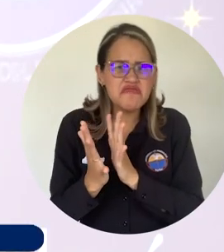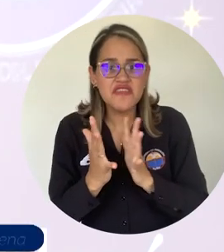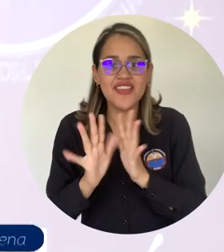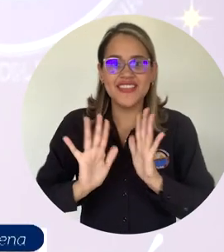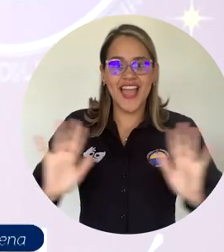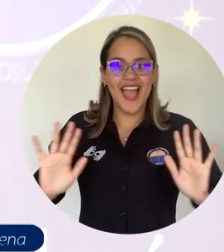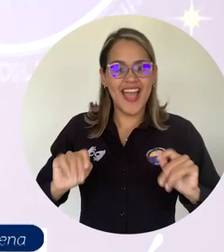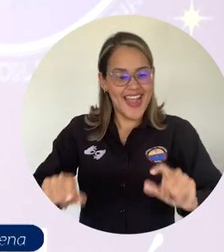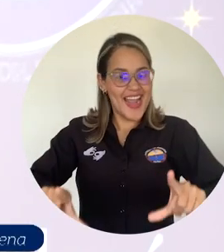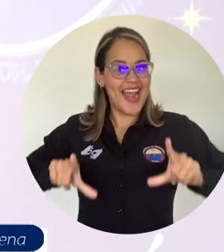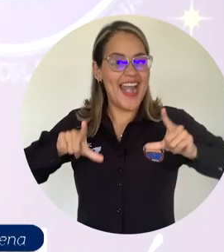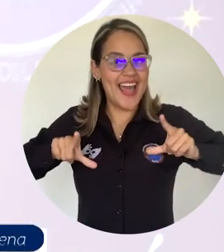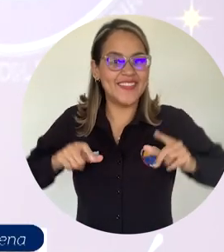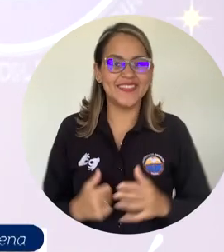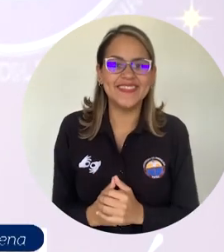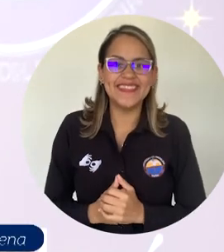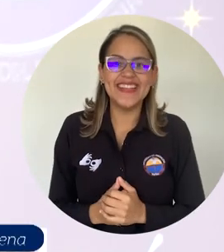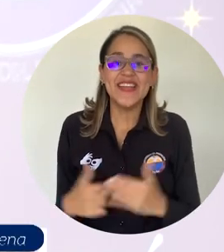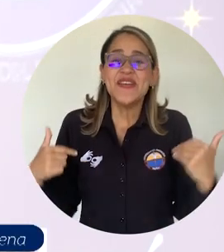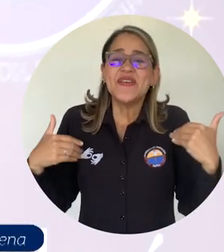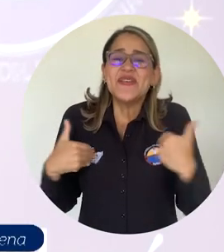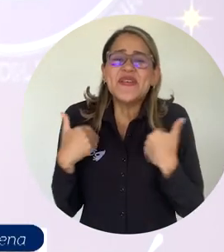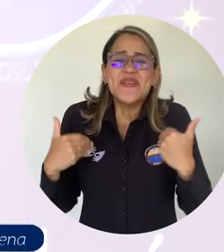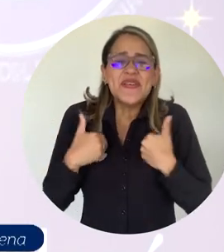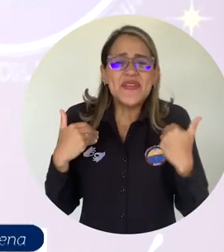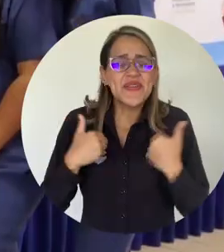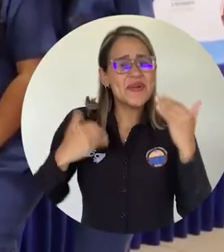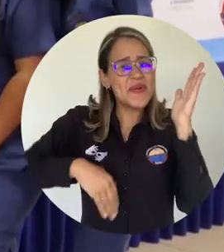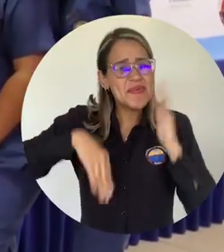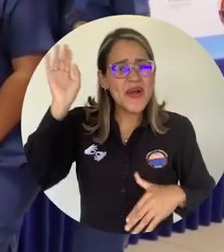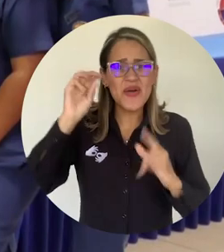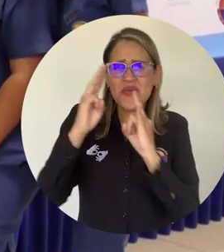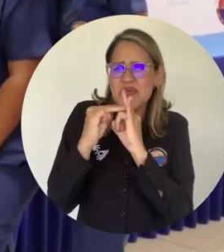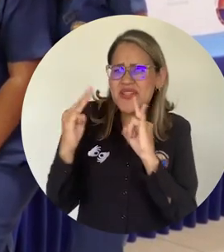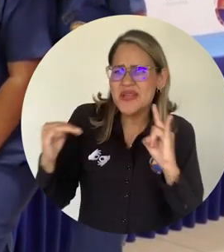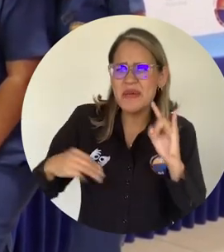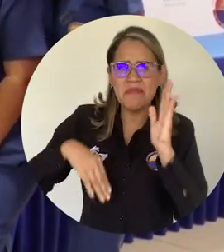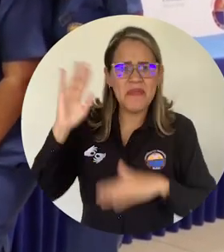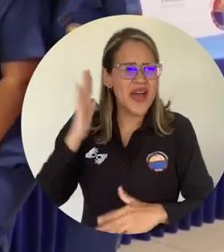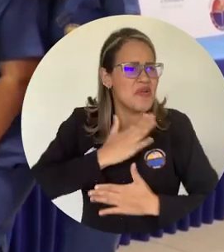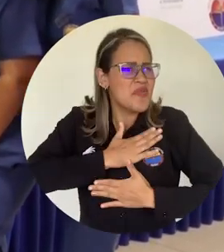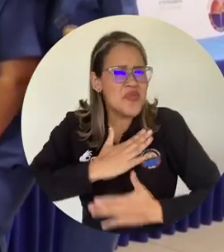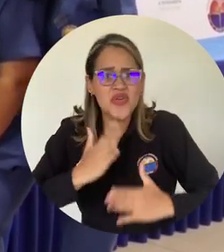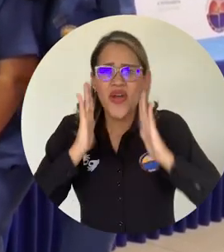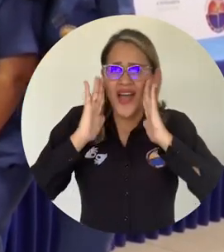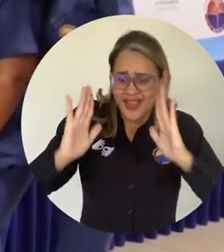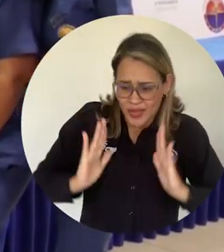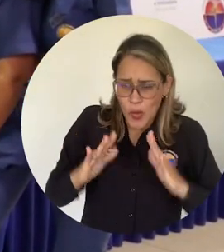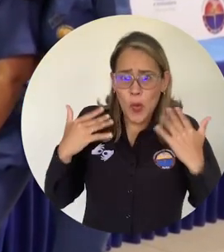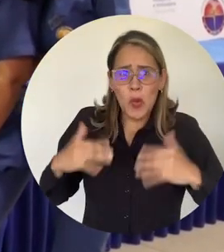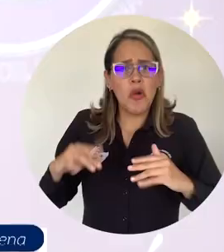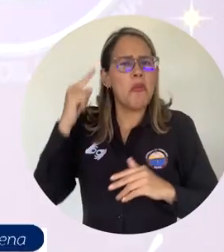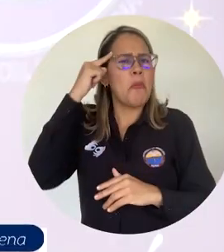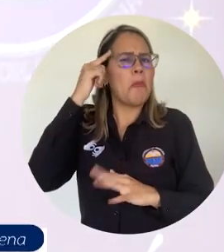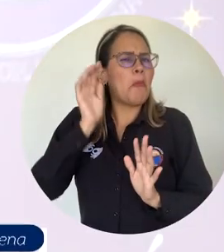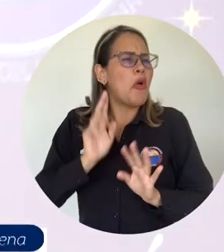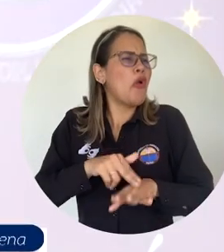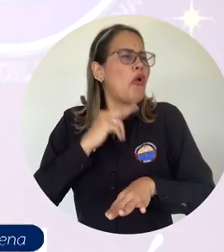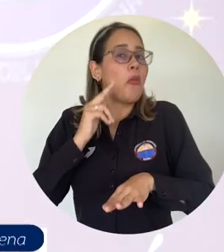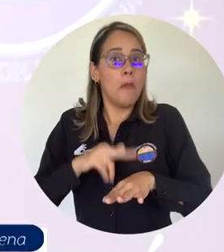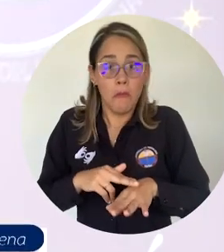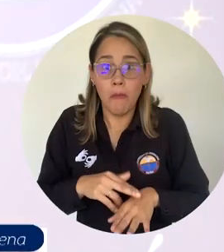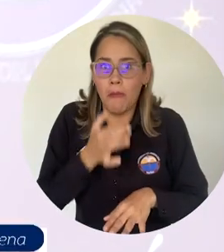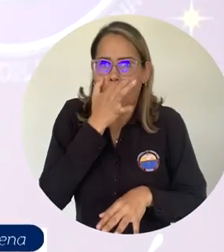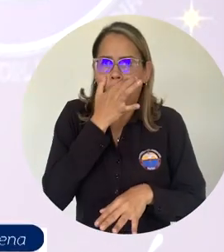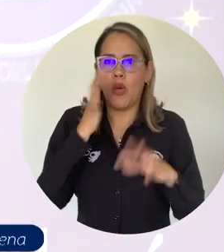porque el programa te acoge, la universidad te acoge de una manera espectacular que nunca lo imaginé así. Sé que